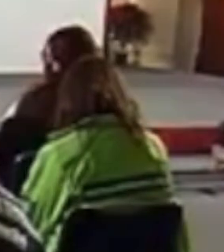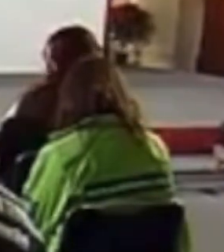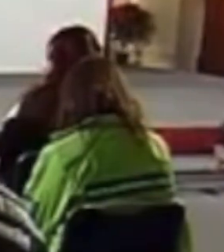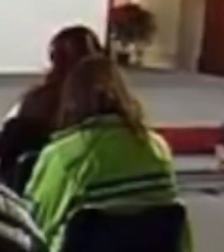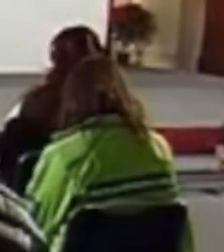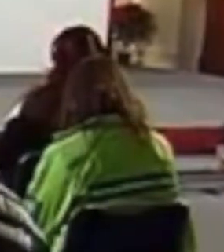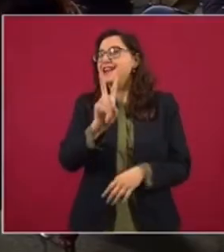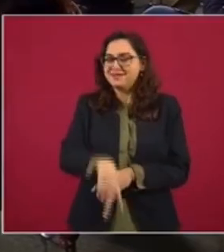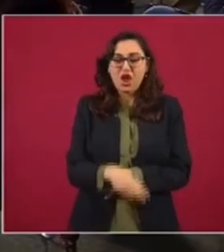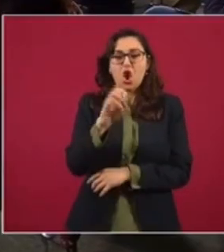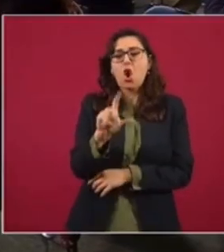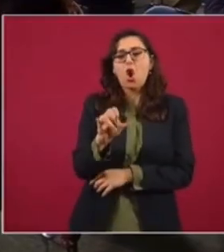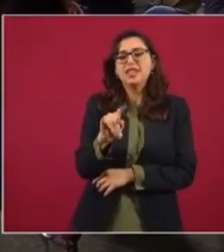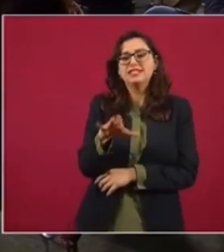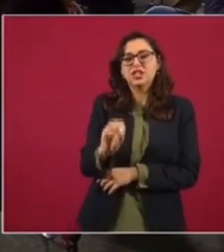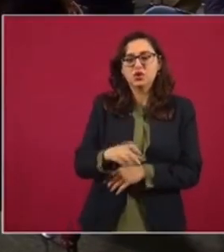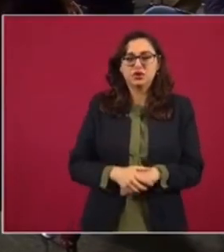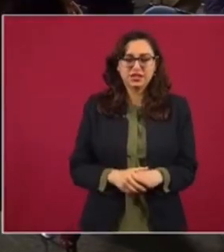Holístico.